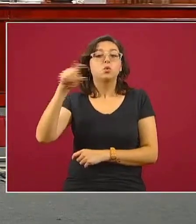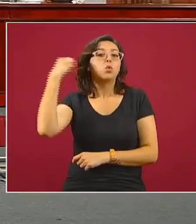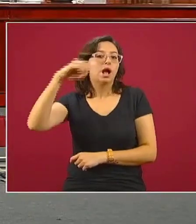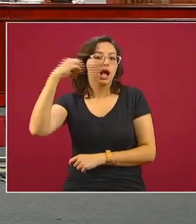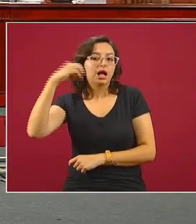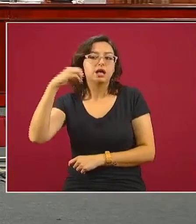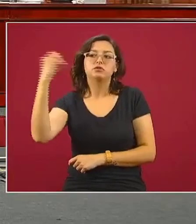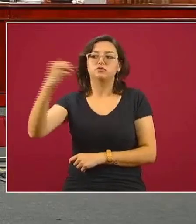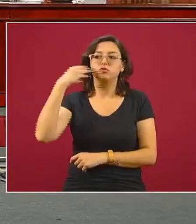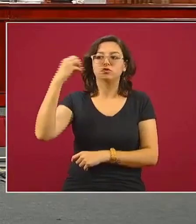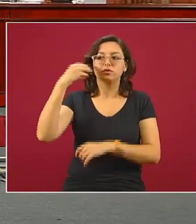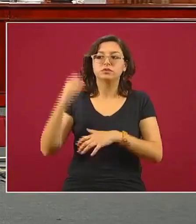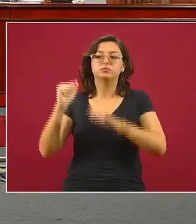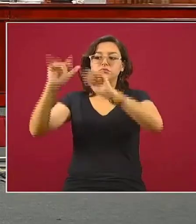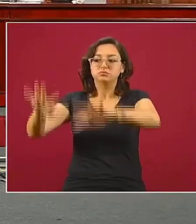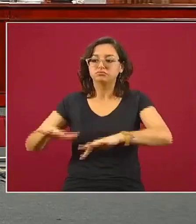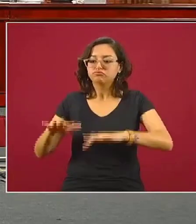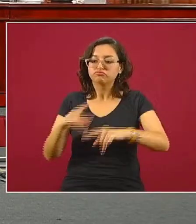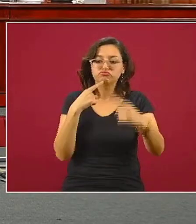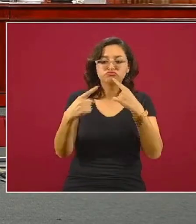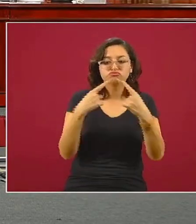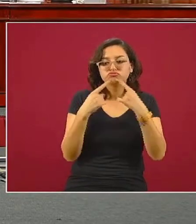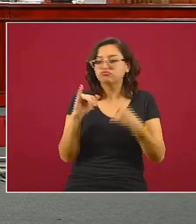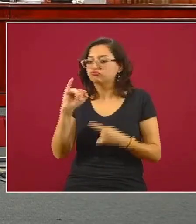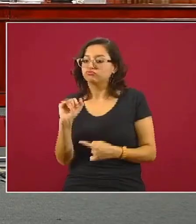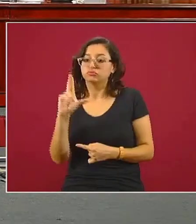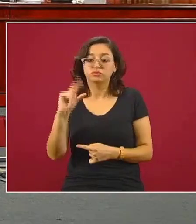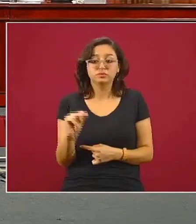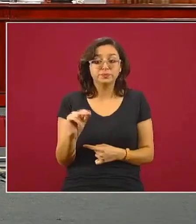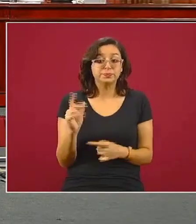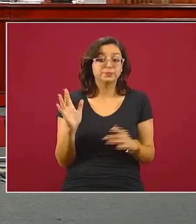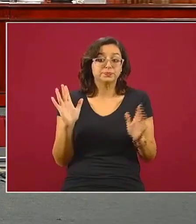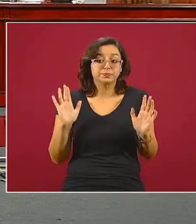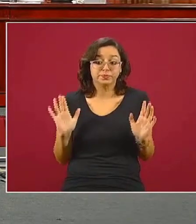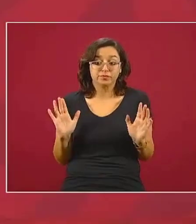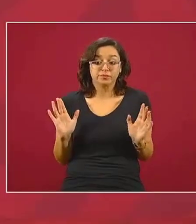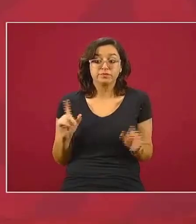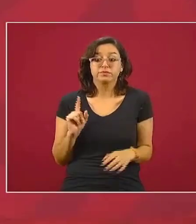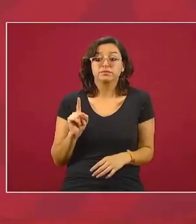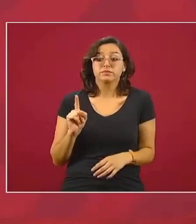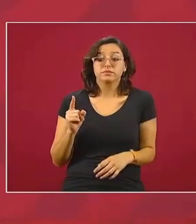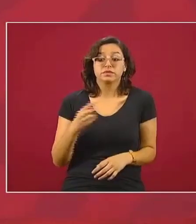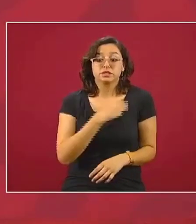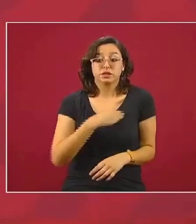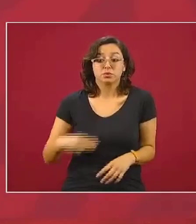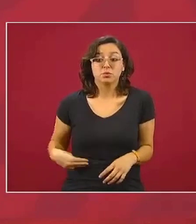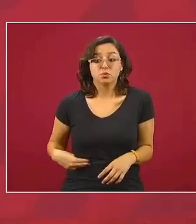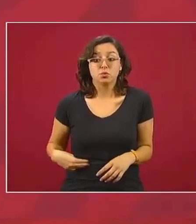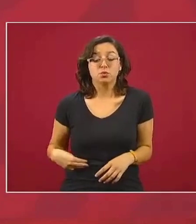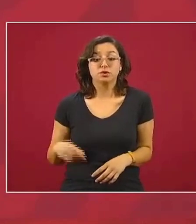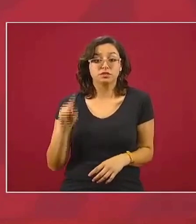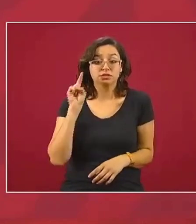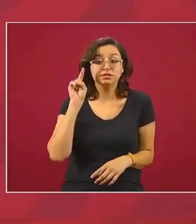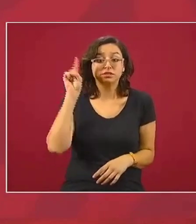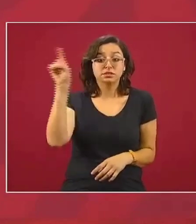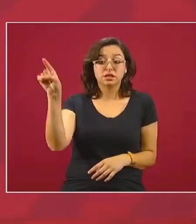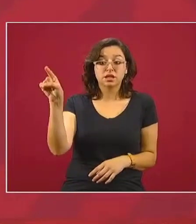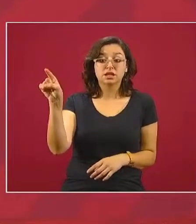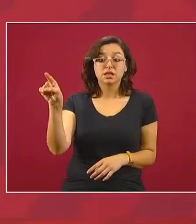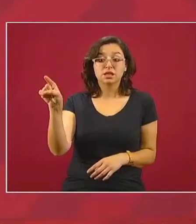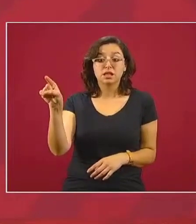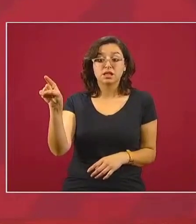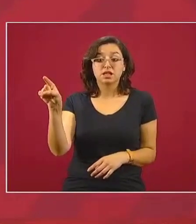que quieren hacer. El caso es que estos municipios todos están